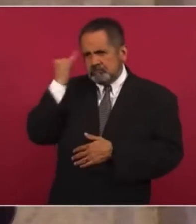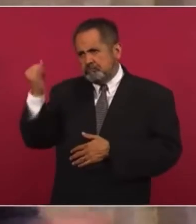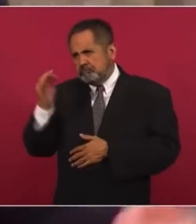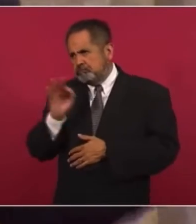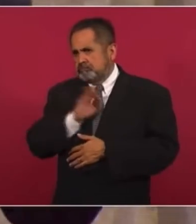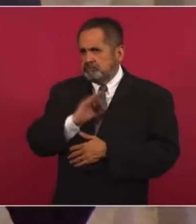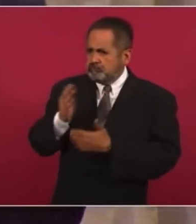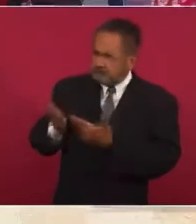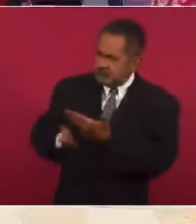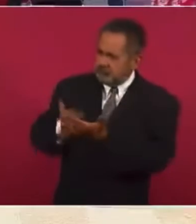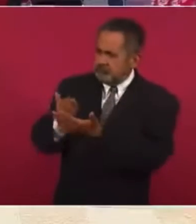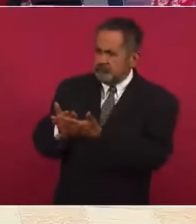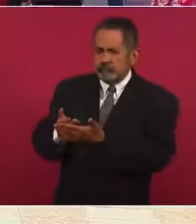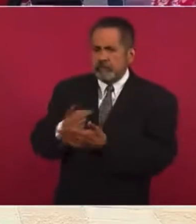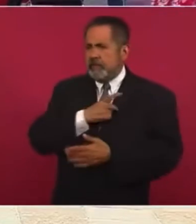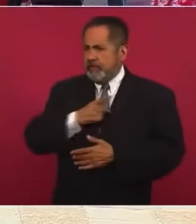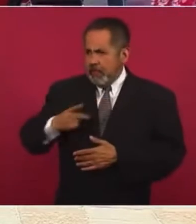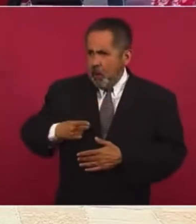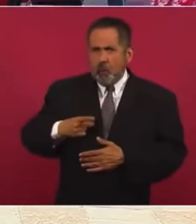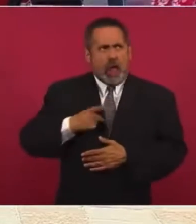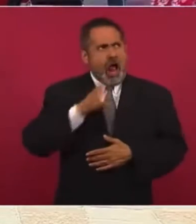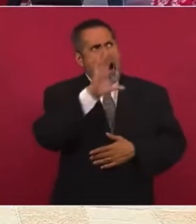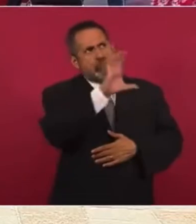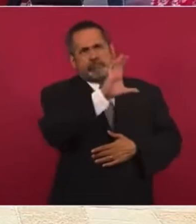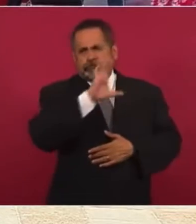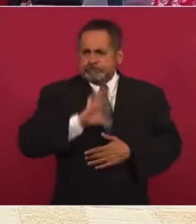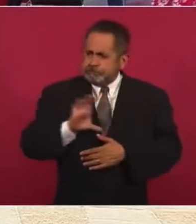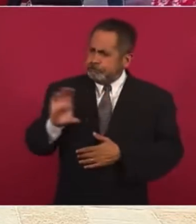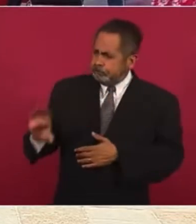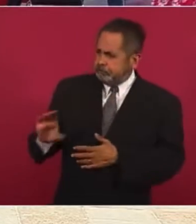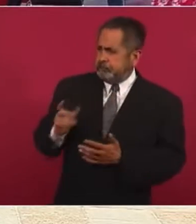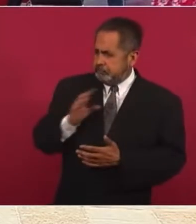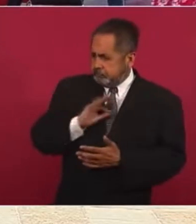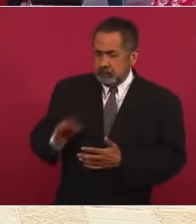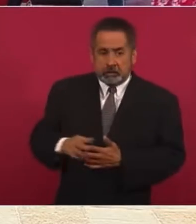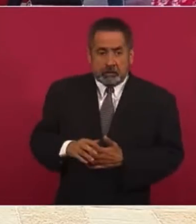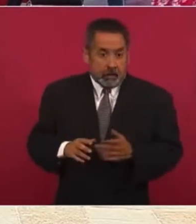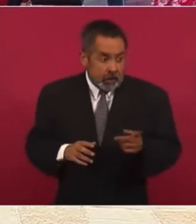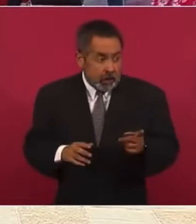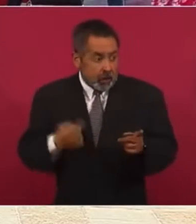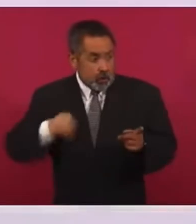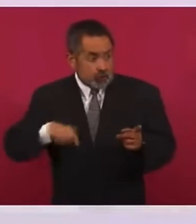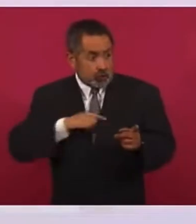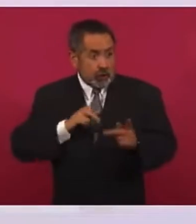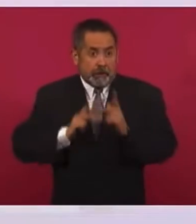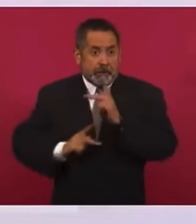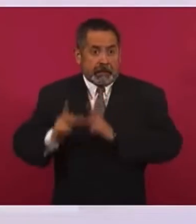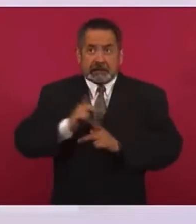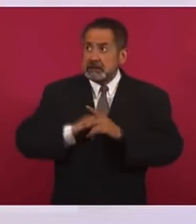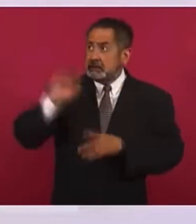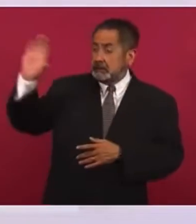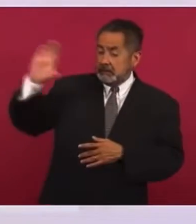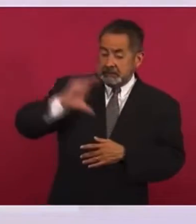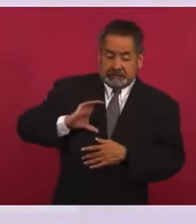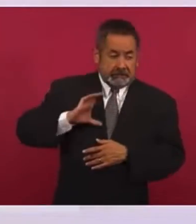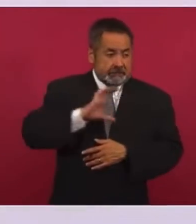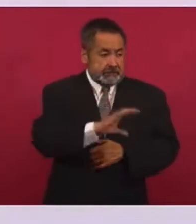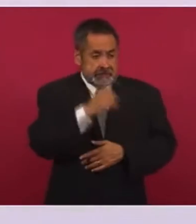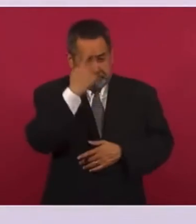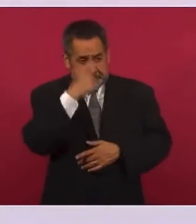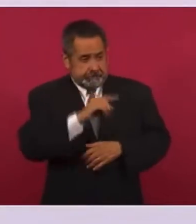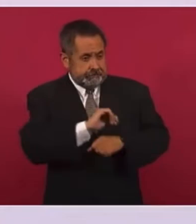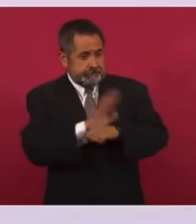nos endeudáramos y que necesitábamos dinero para